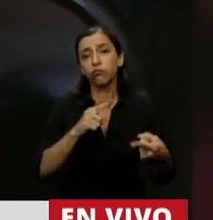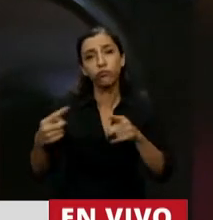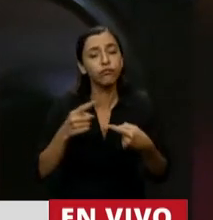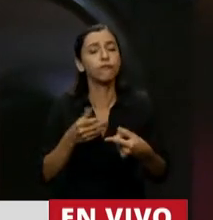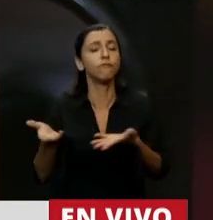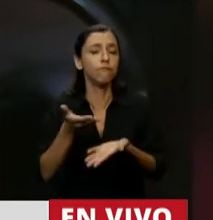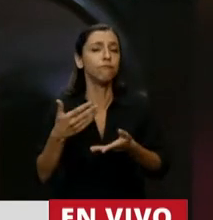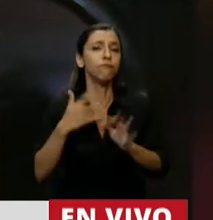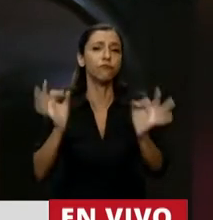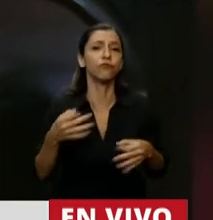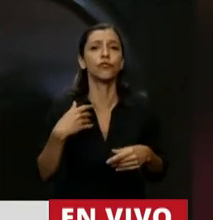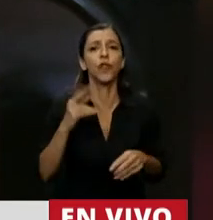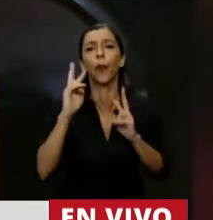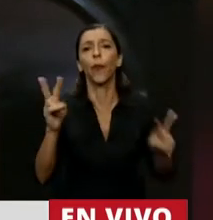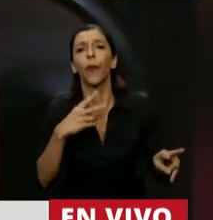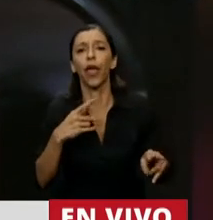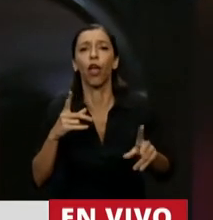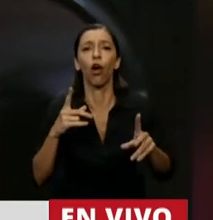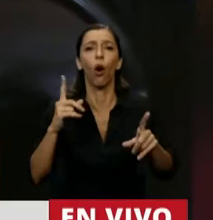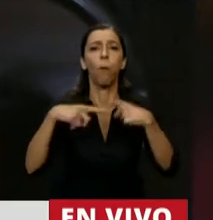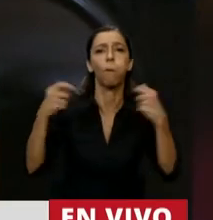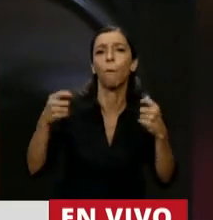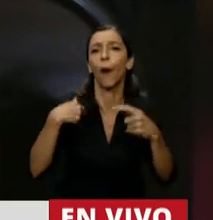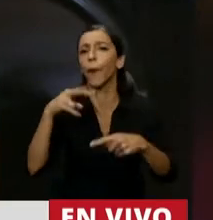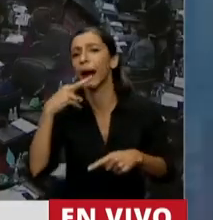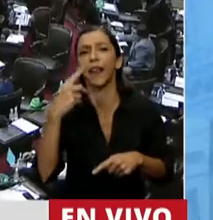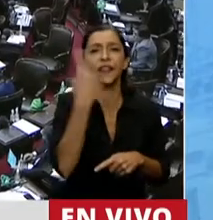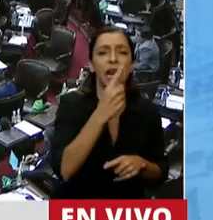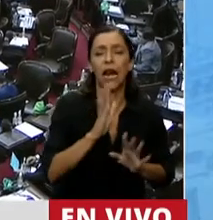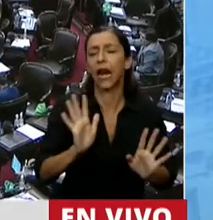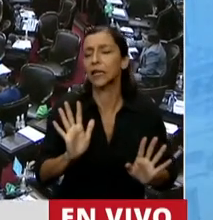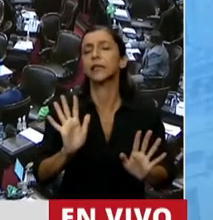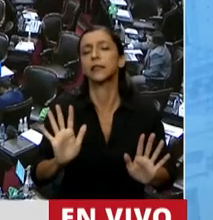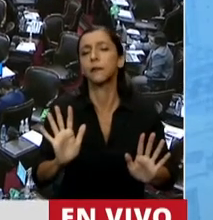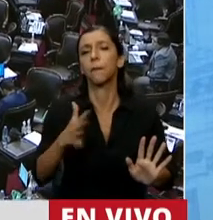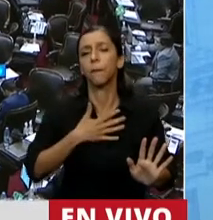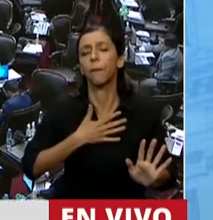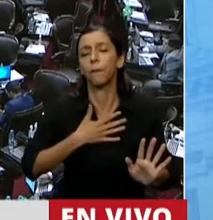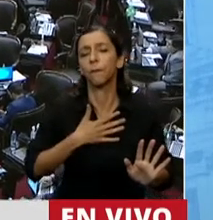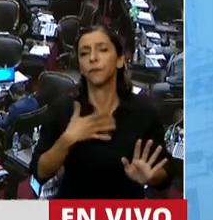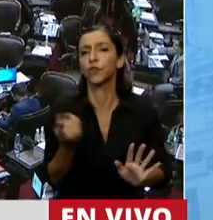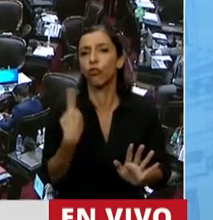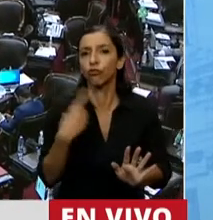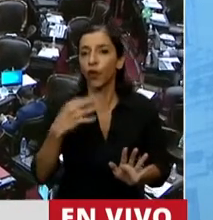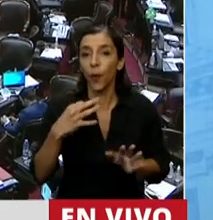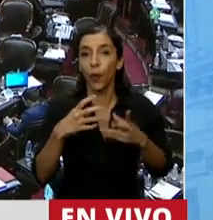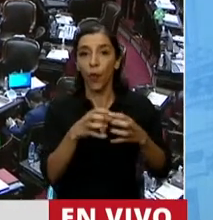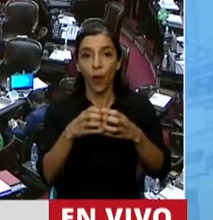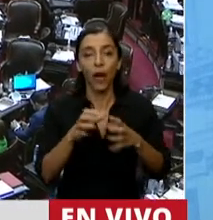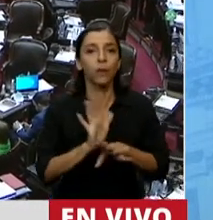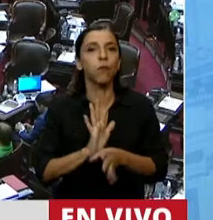pañuelos verdes contra los pañuelos celestes. Este debate debería servirnos para sentar la base